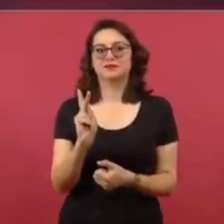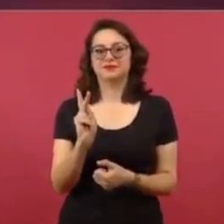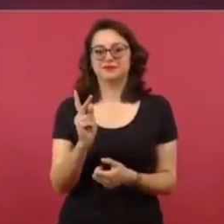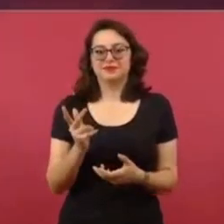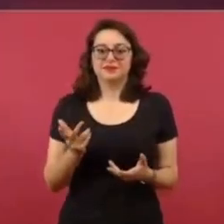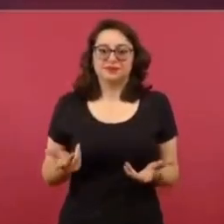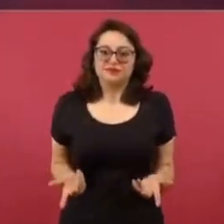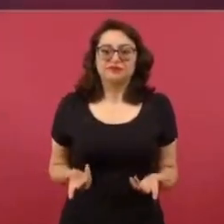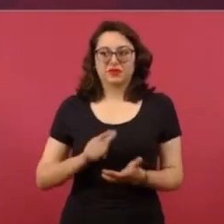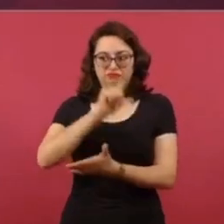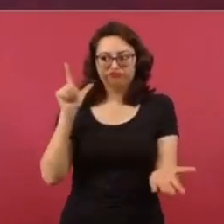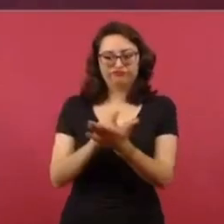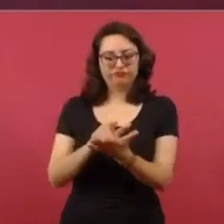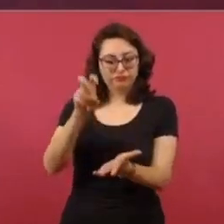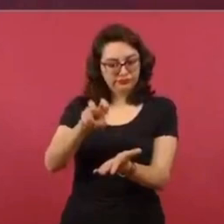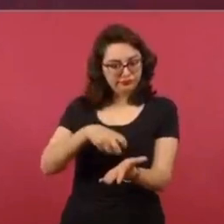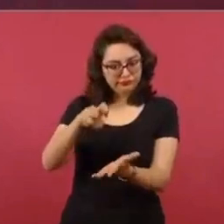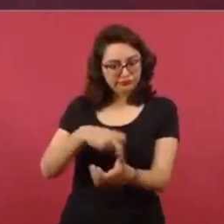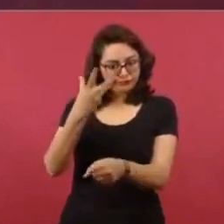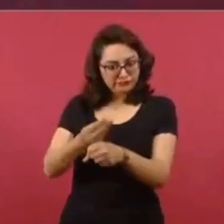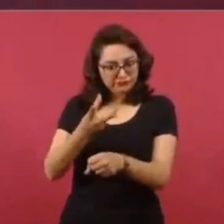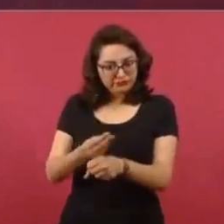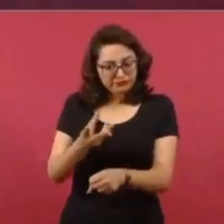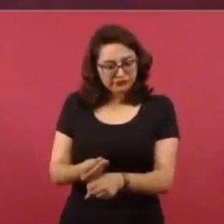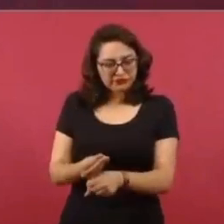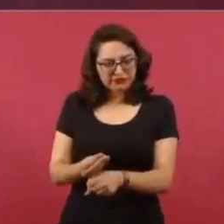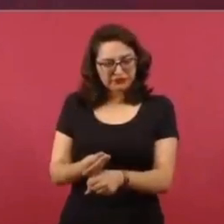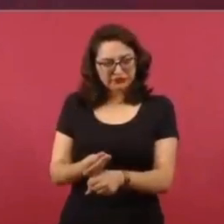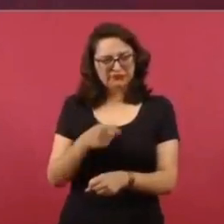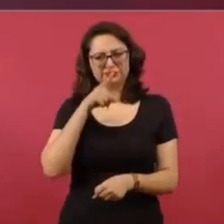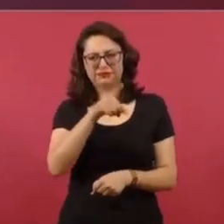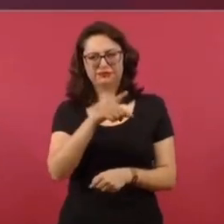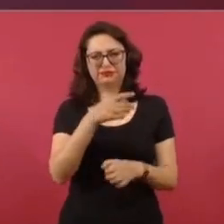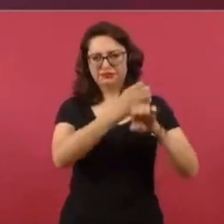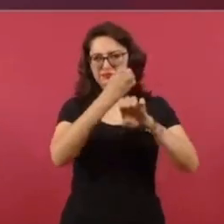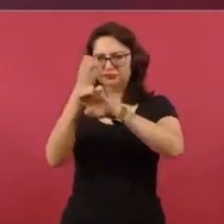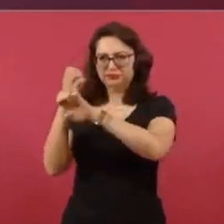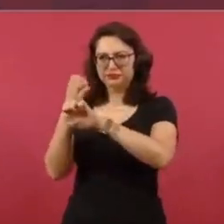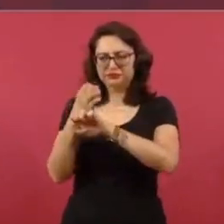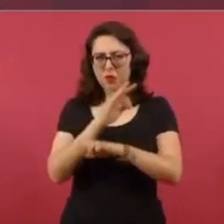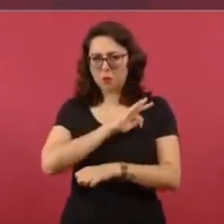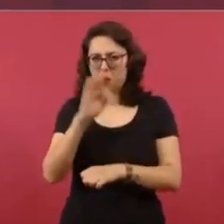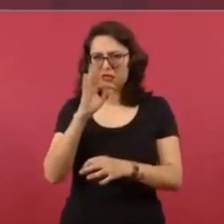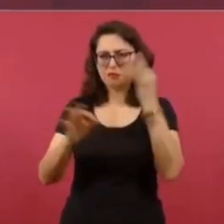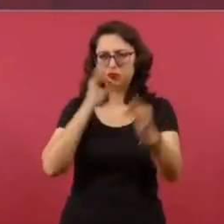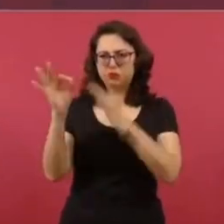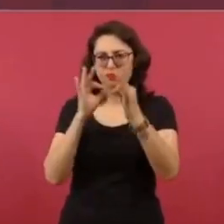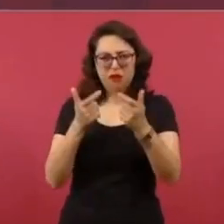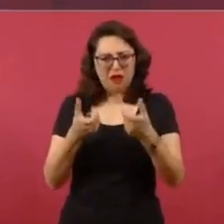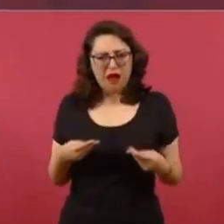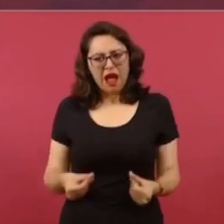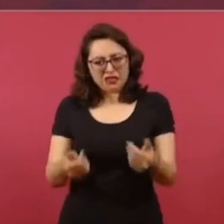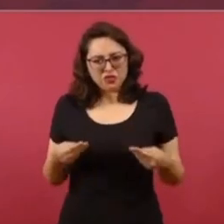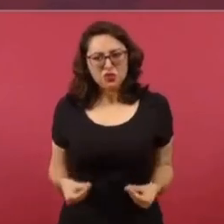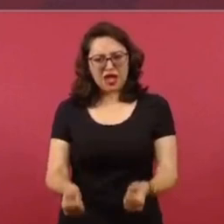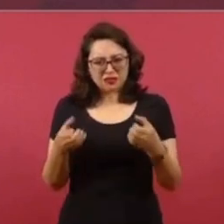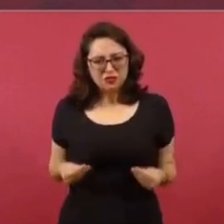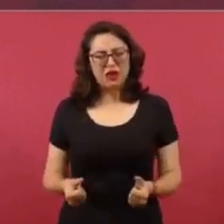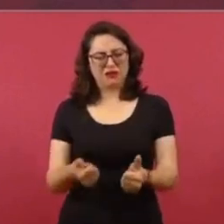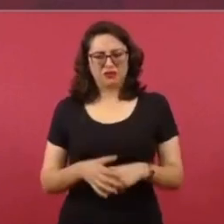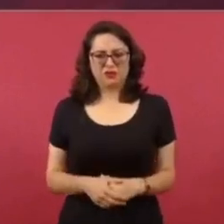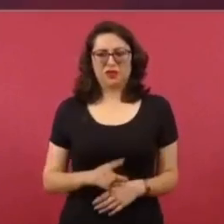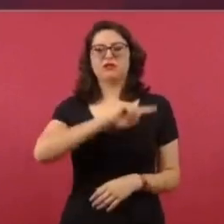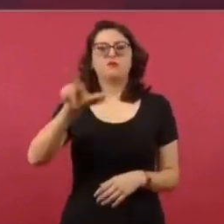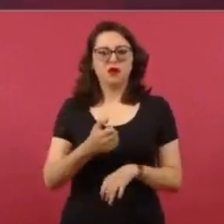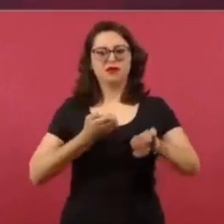una reforma en donde no hay límites para el gasto en publicidad. Porque también eso lleva al endeudamiento de